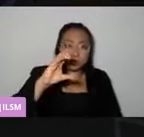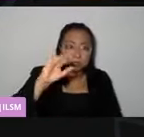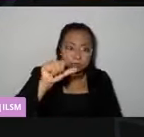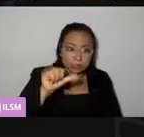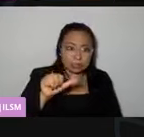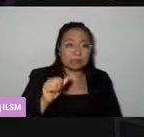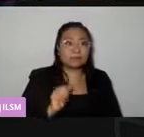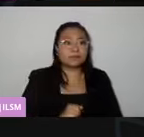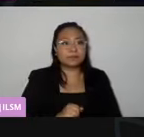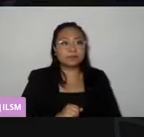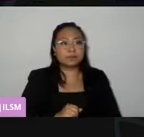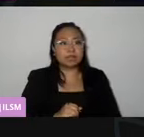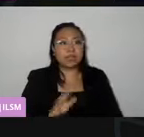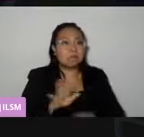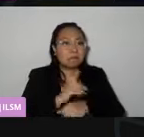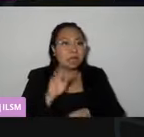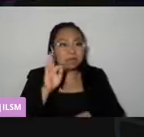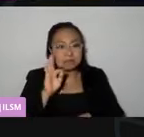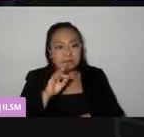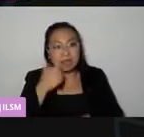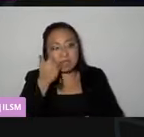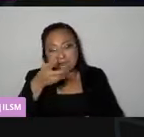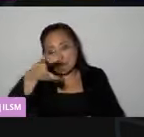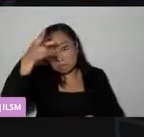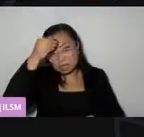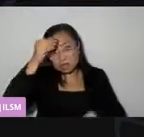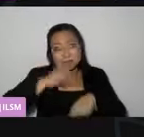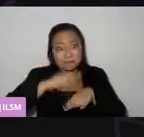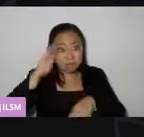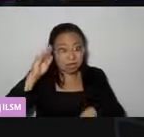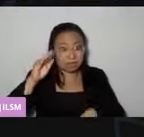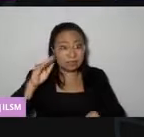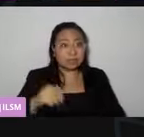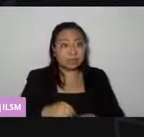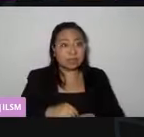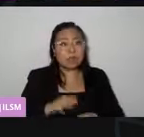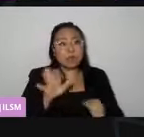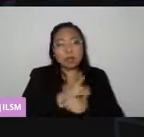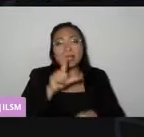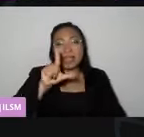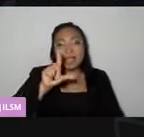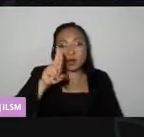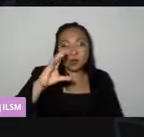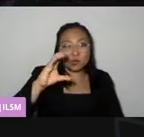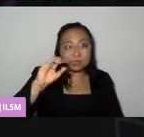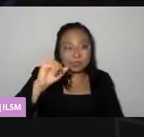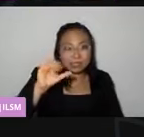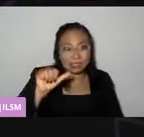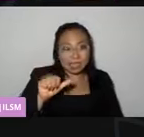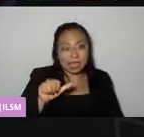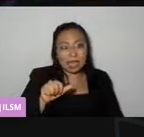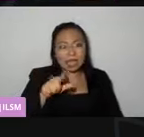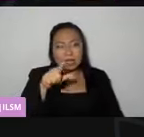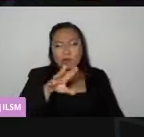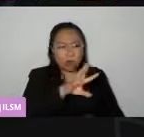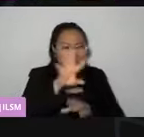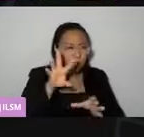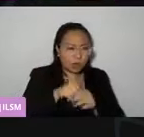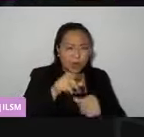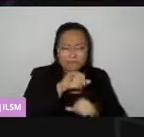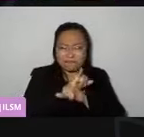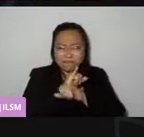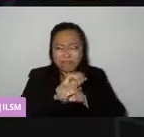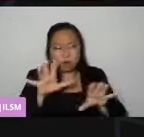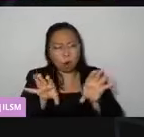que se quedaron con estas ganas de saber más, porque además, pues hoy Lucía nos dio toda una cátedra del